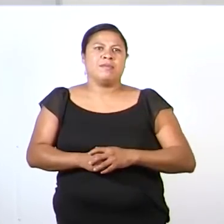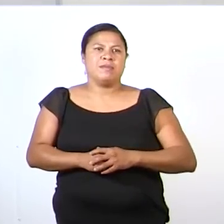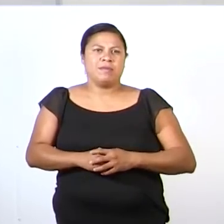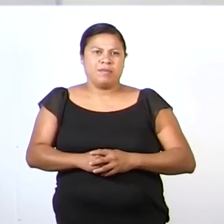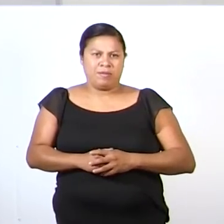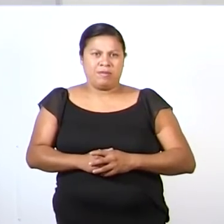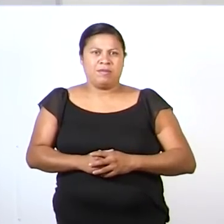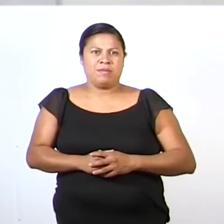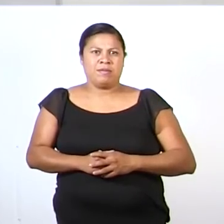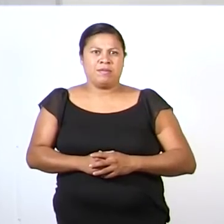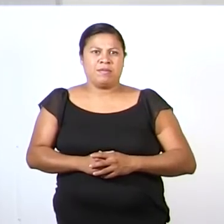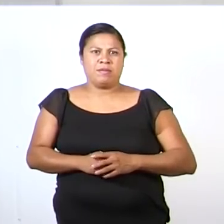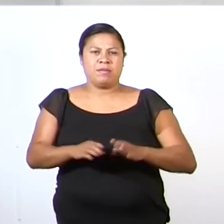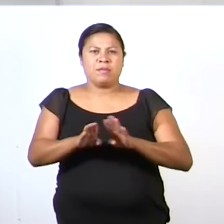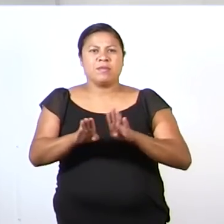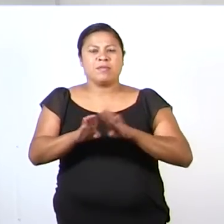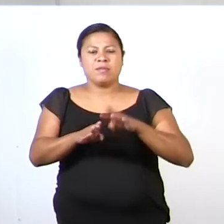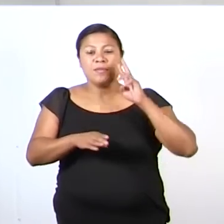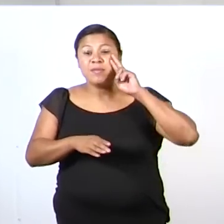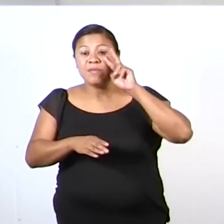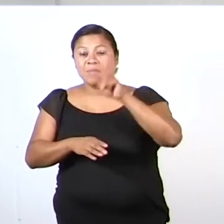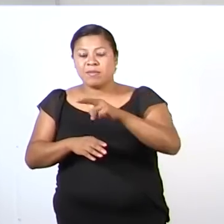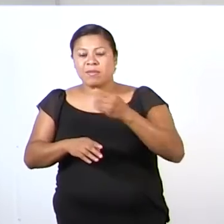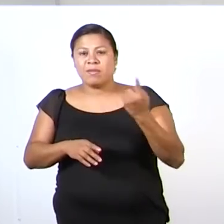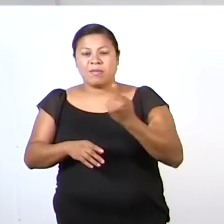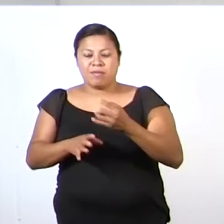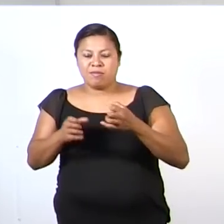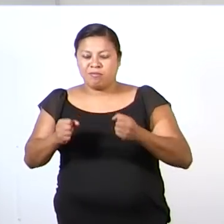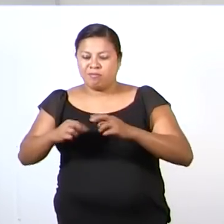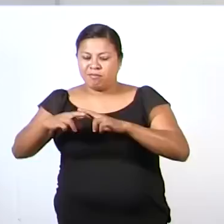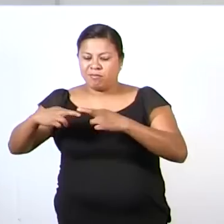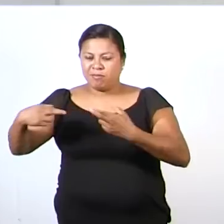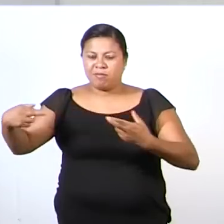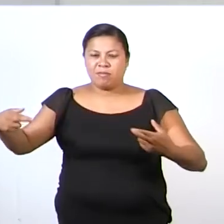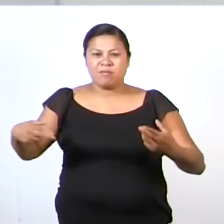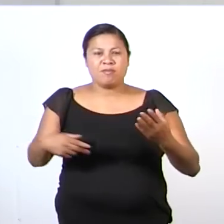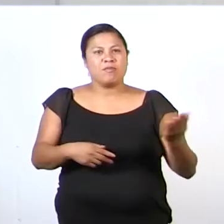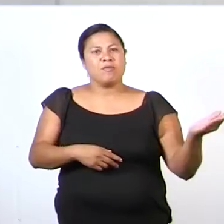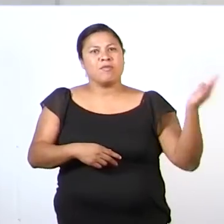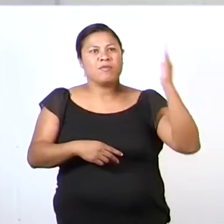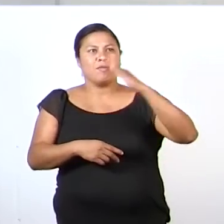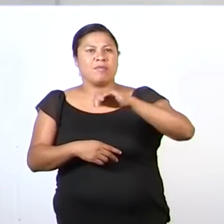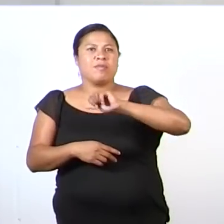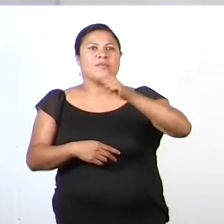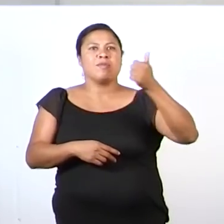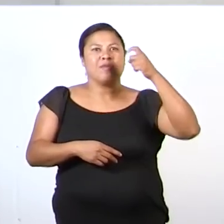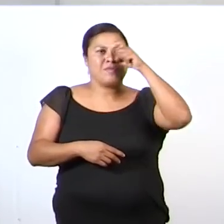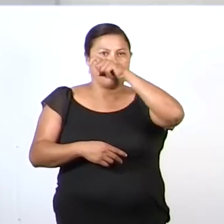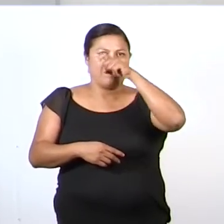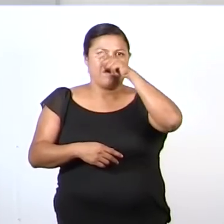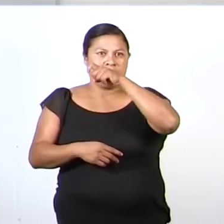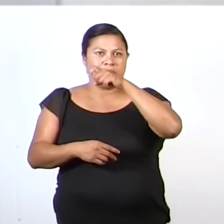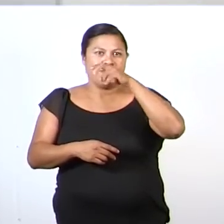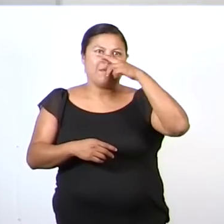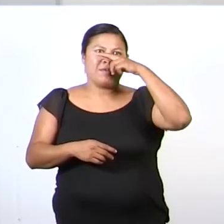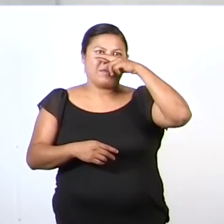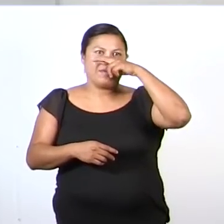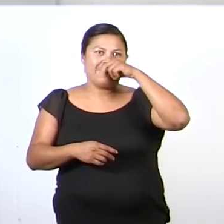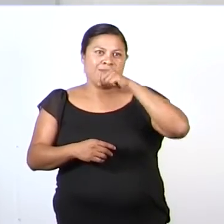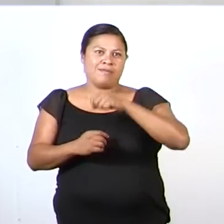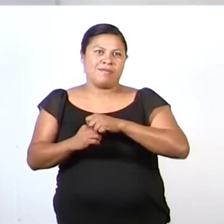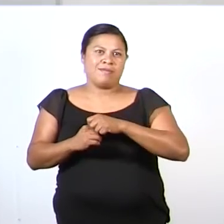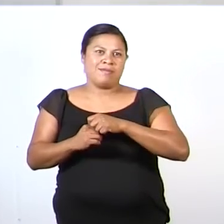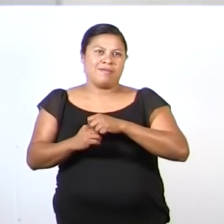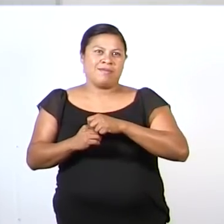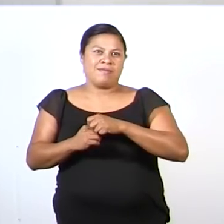araña Como veía que resistía, fueron a llamar a un elefante